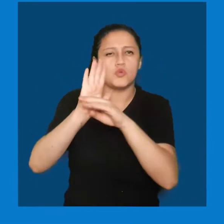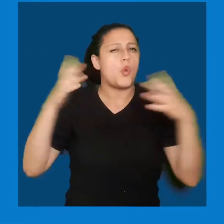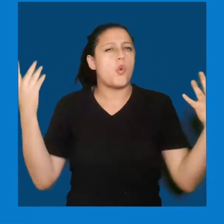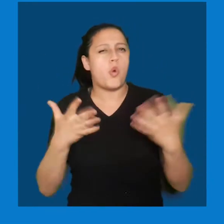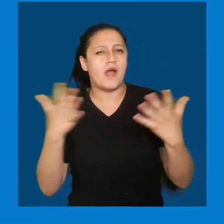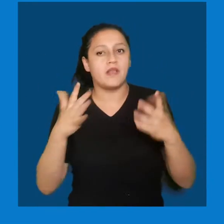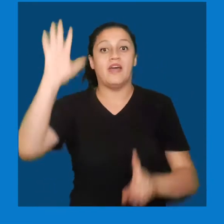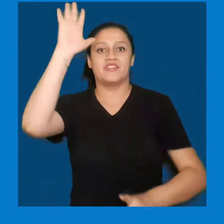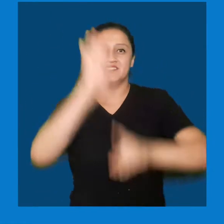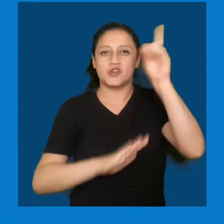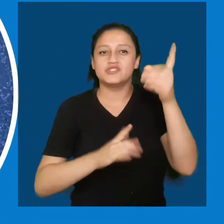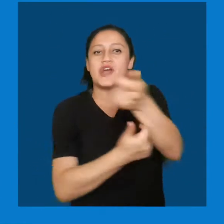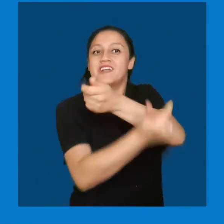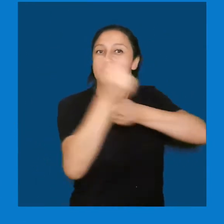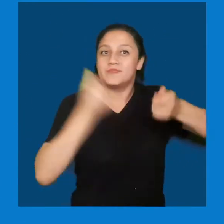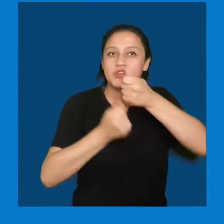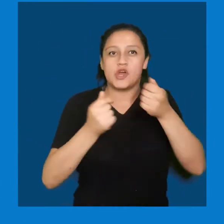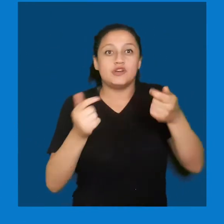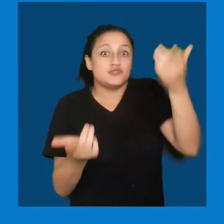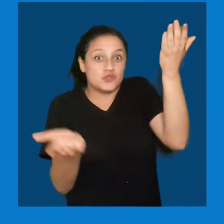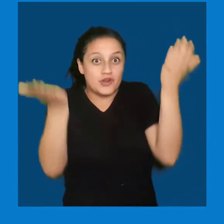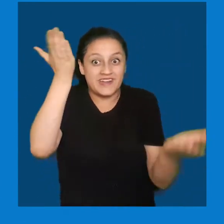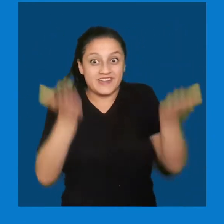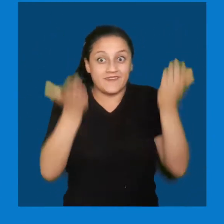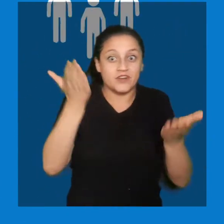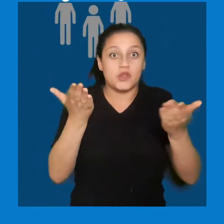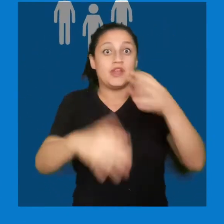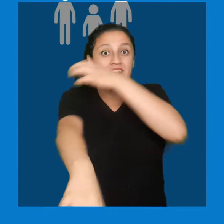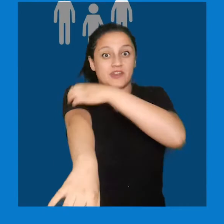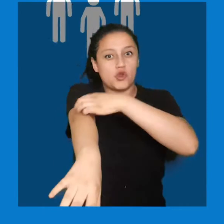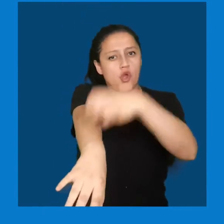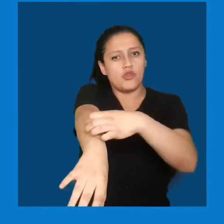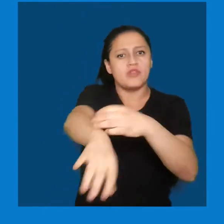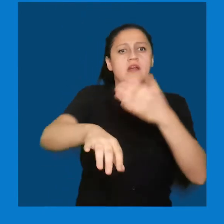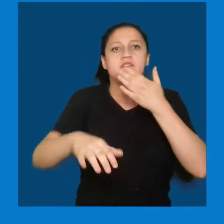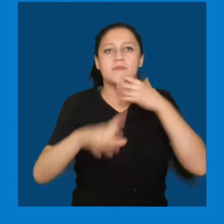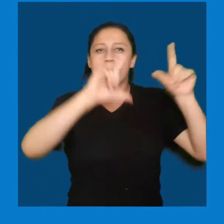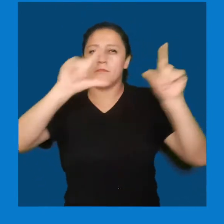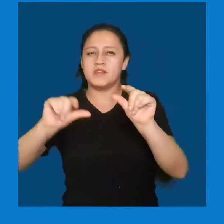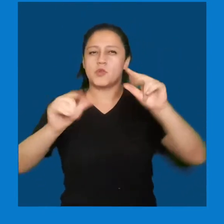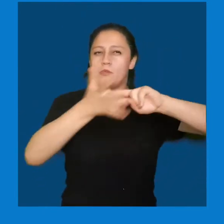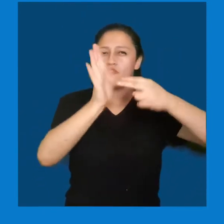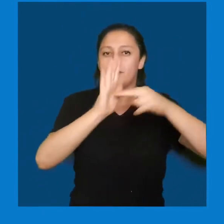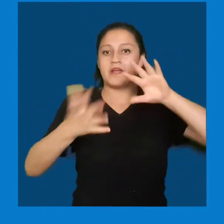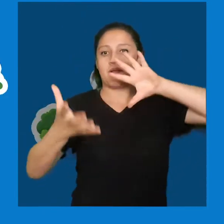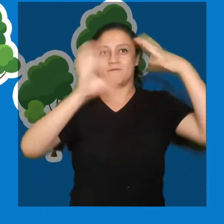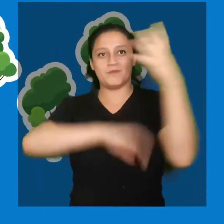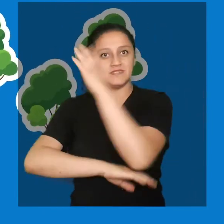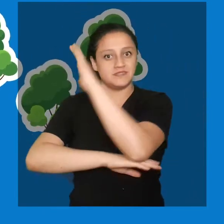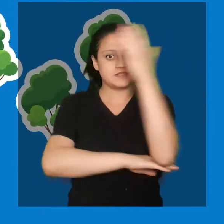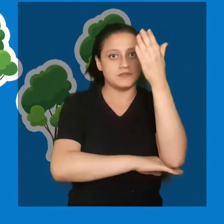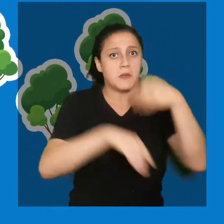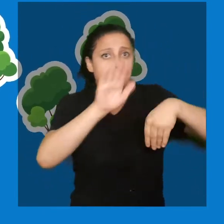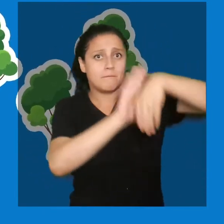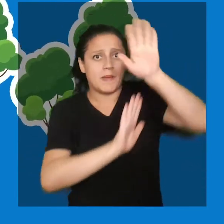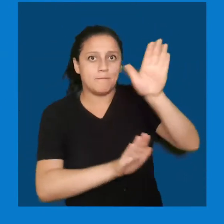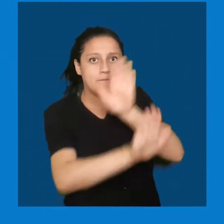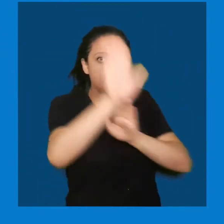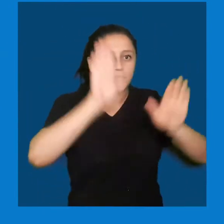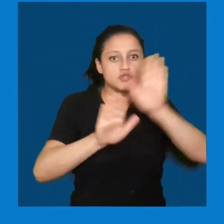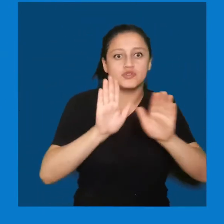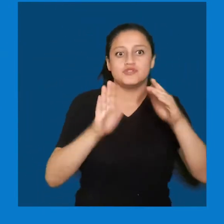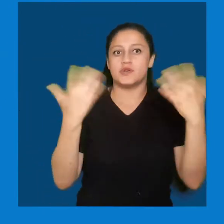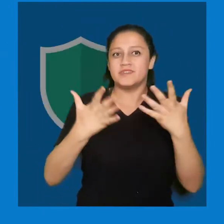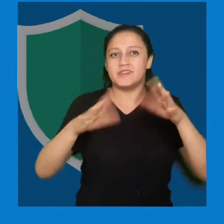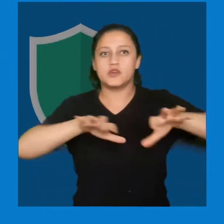la promoción de algunos aspectos principales, el desarrollo económico y social equilibrado entre regiones, la reducción de daños ambientales,